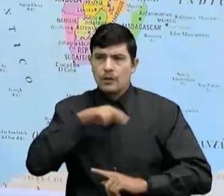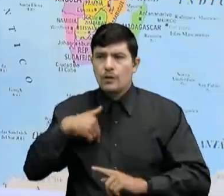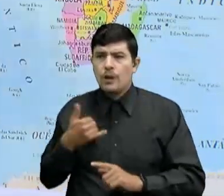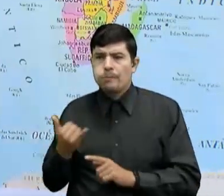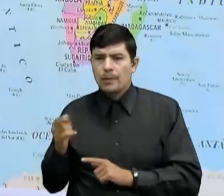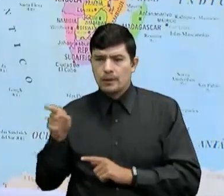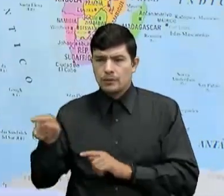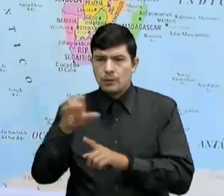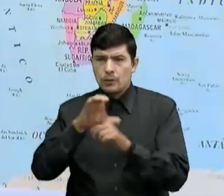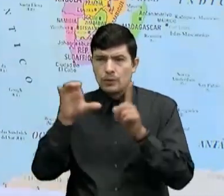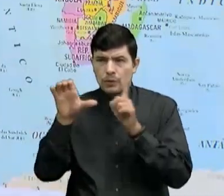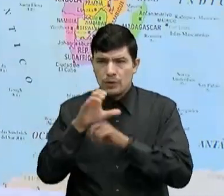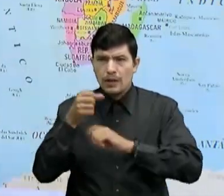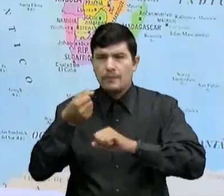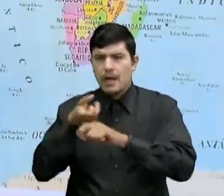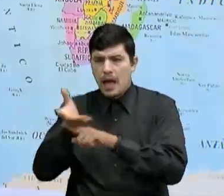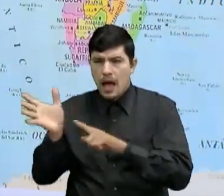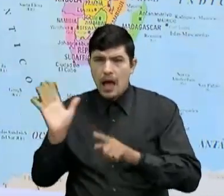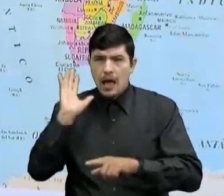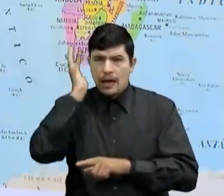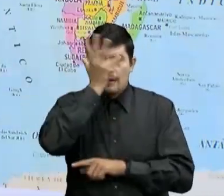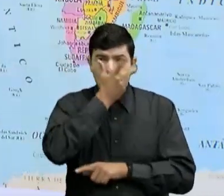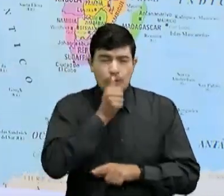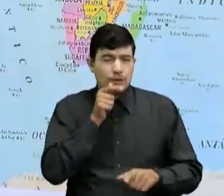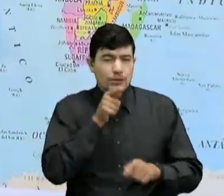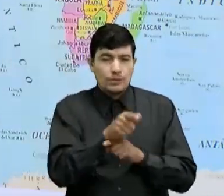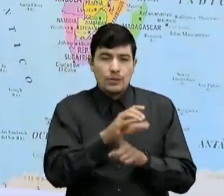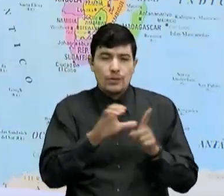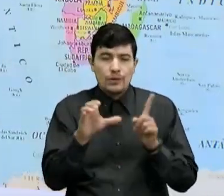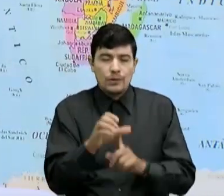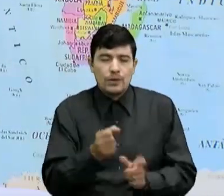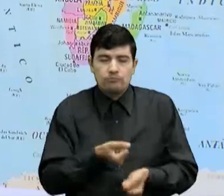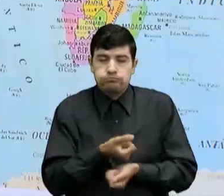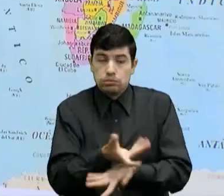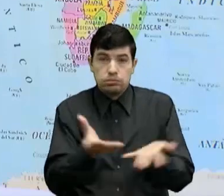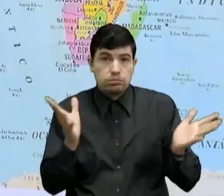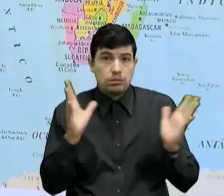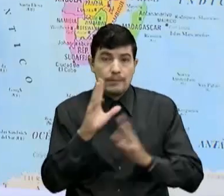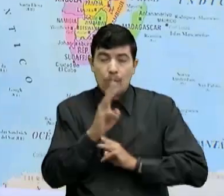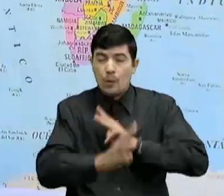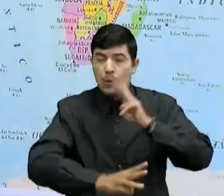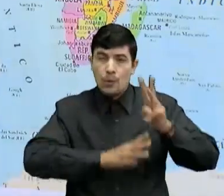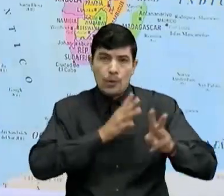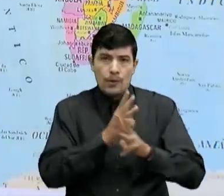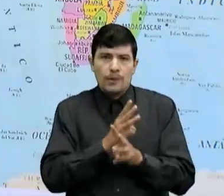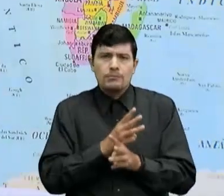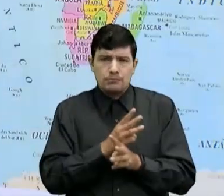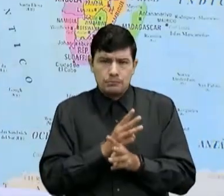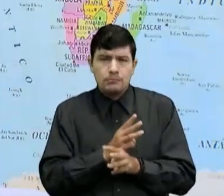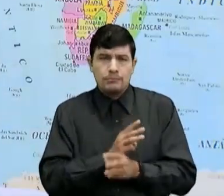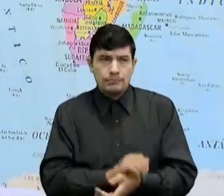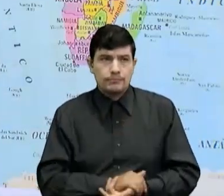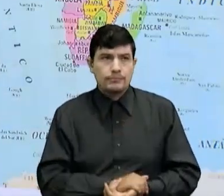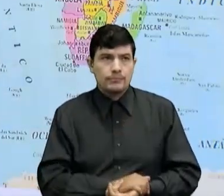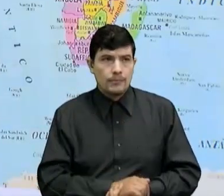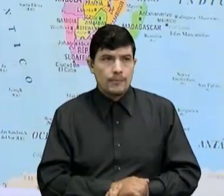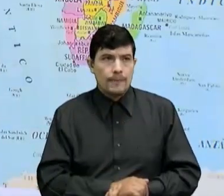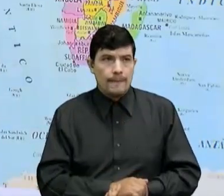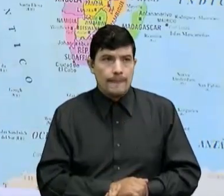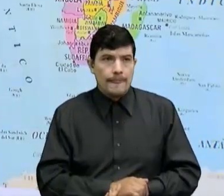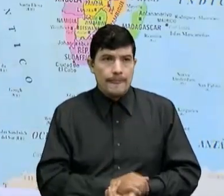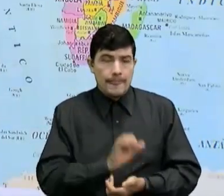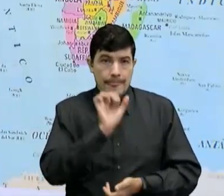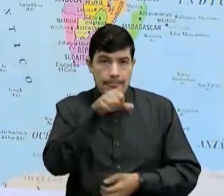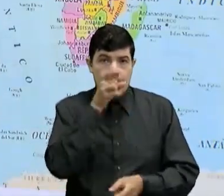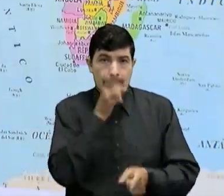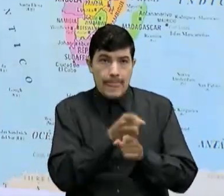Tan diversa Tan hermosa Que es de los folclores Más ricos del mundo Yo bailé danza folclórica Por 10 años Créanme Que chévere